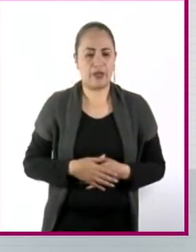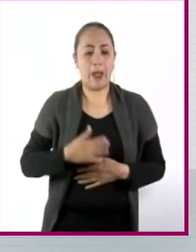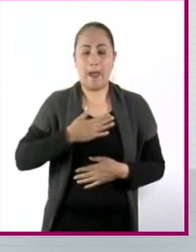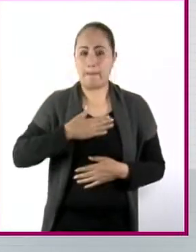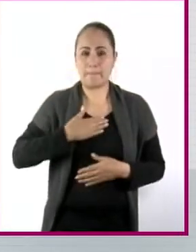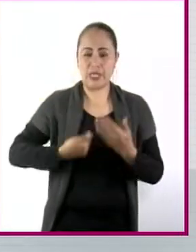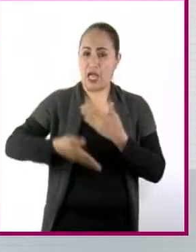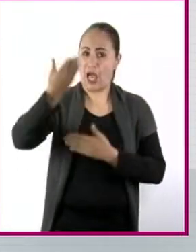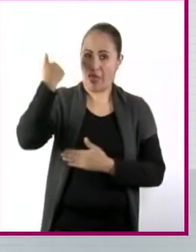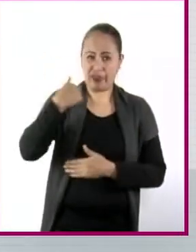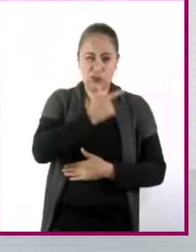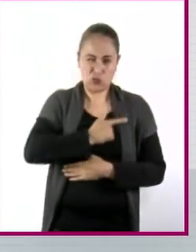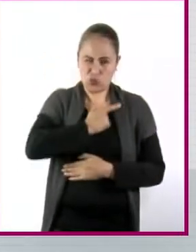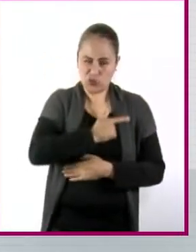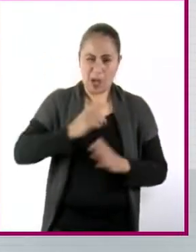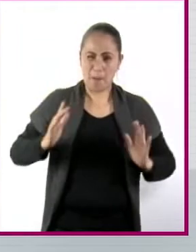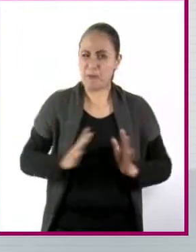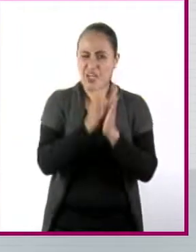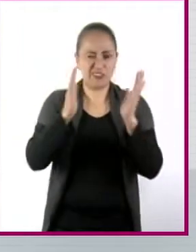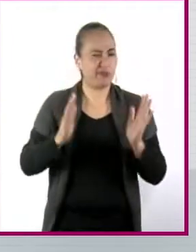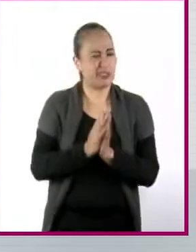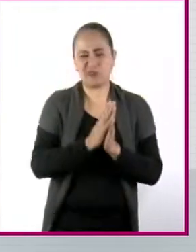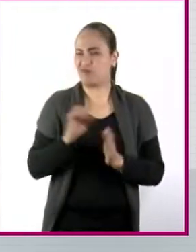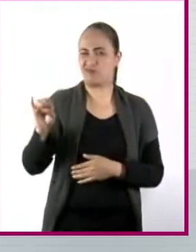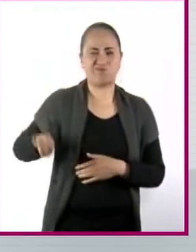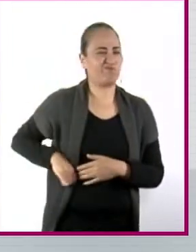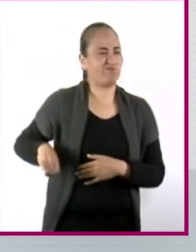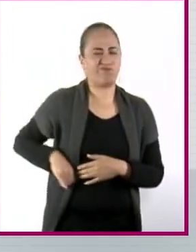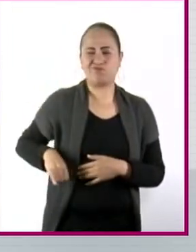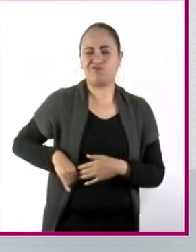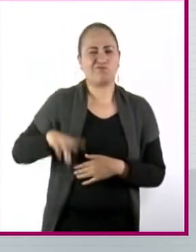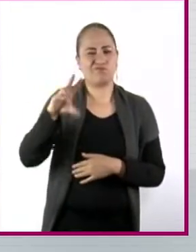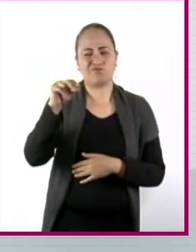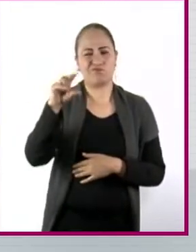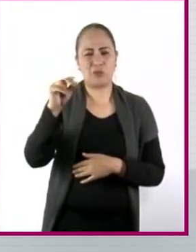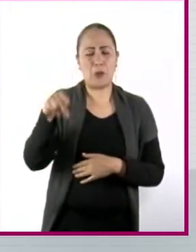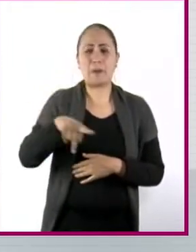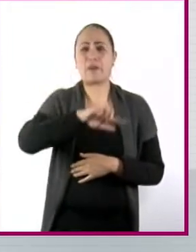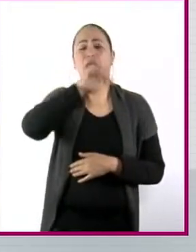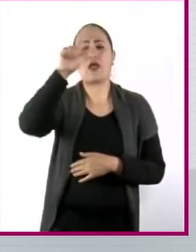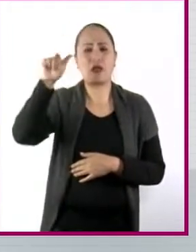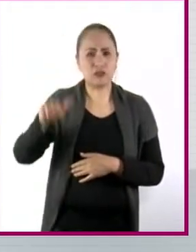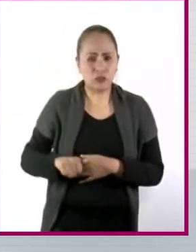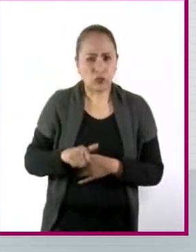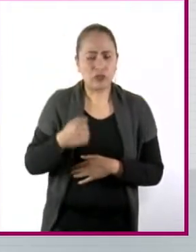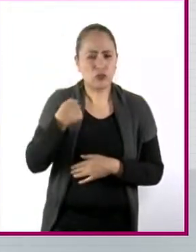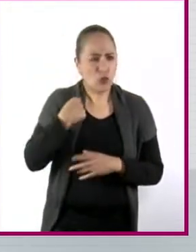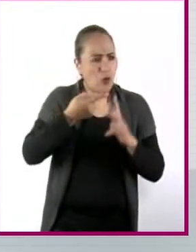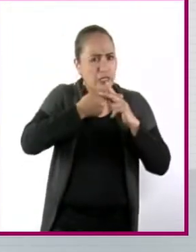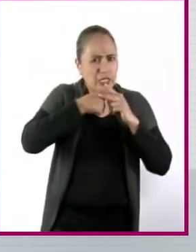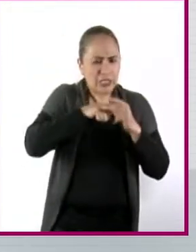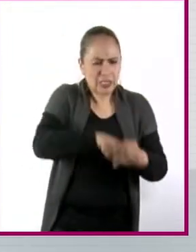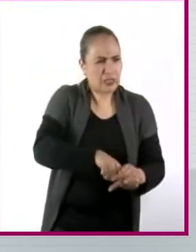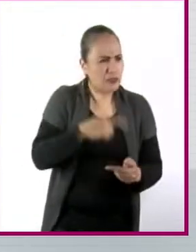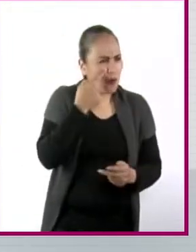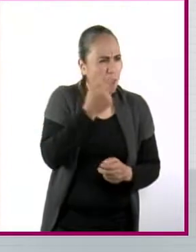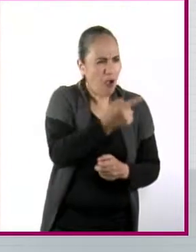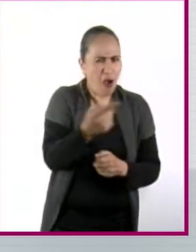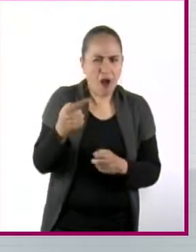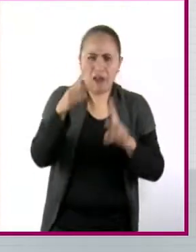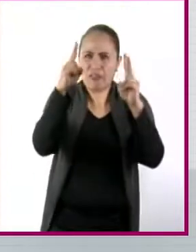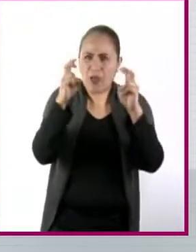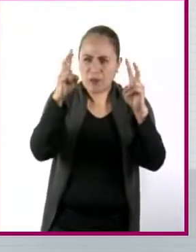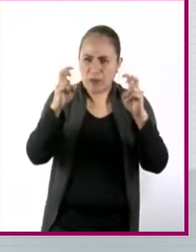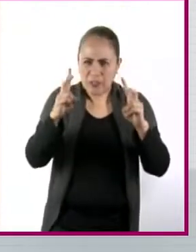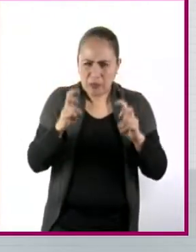mucho todo lo que era participación, antes como que no me interesaba mucho, pero una vez que empezás a moverte y ver los temas, te empiezan a